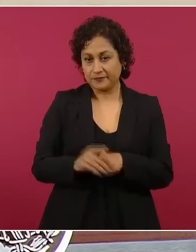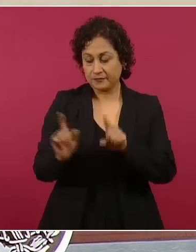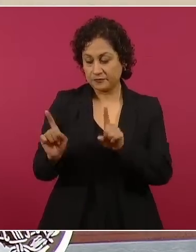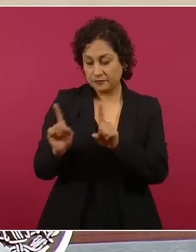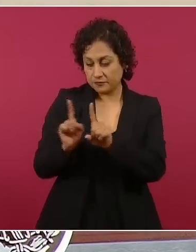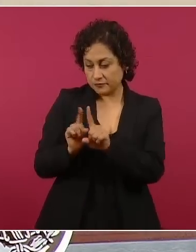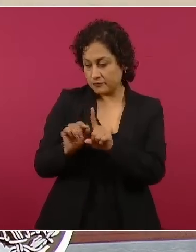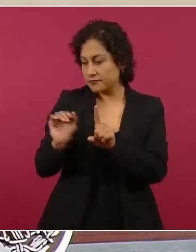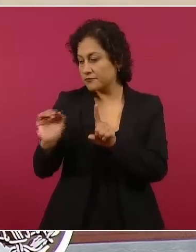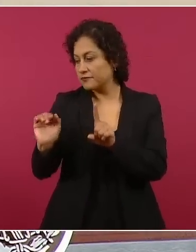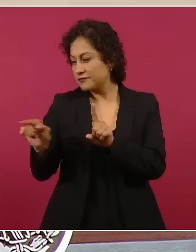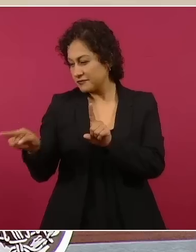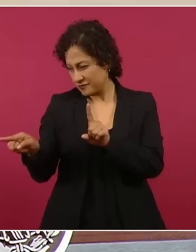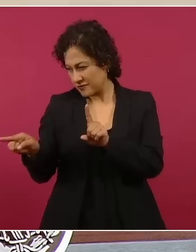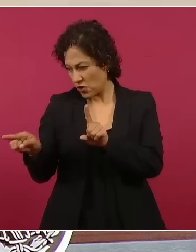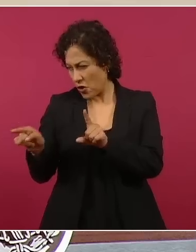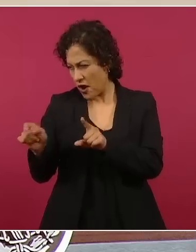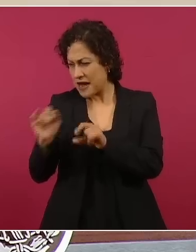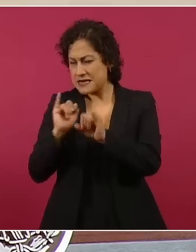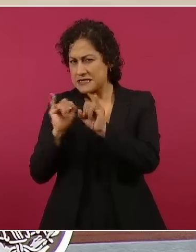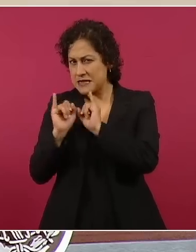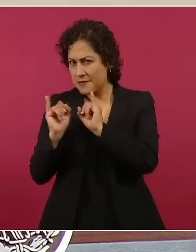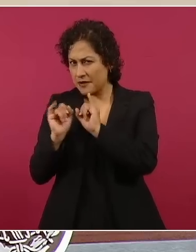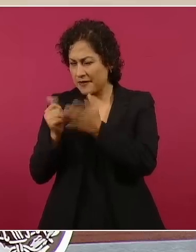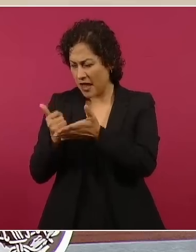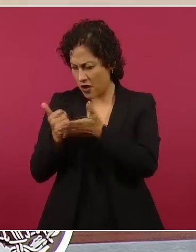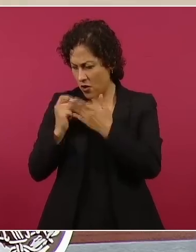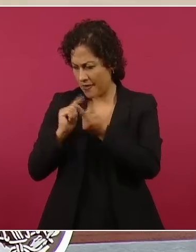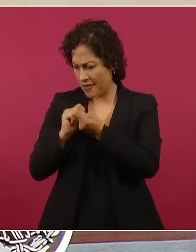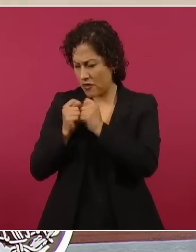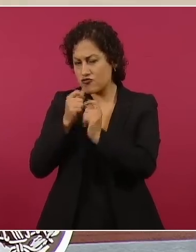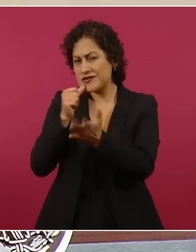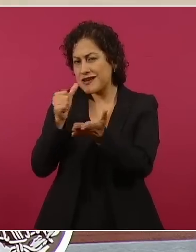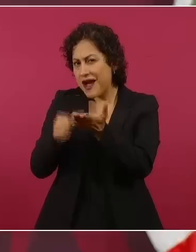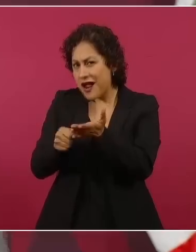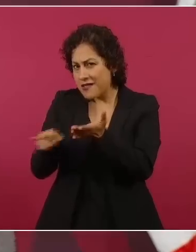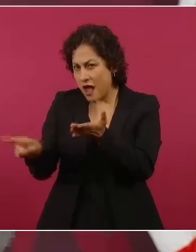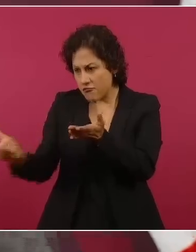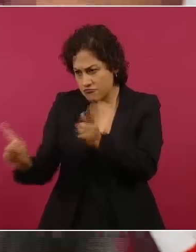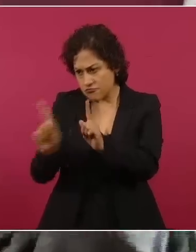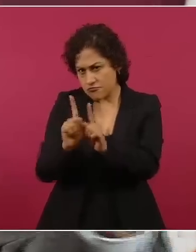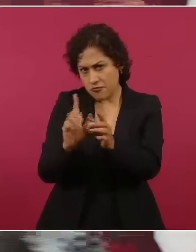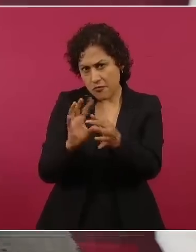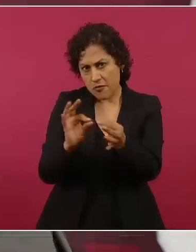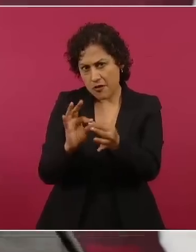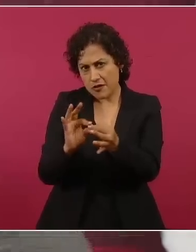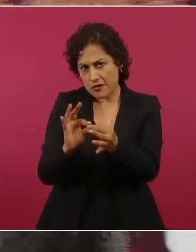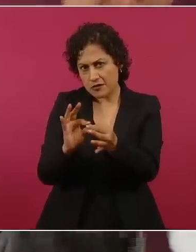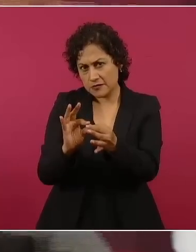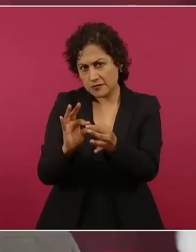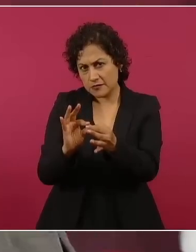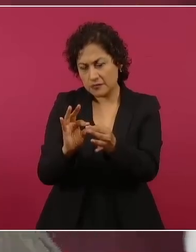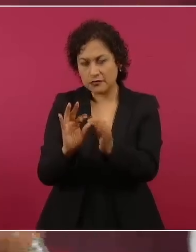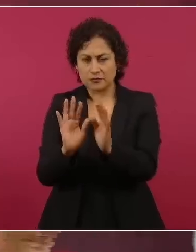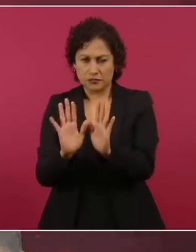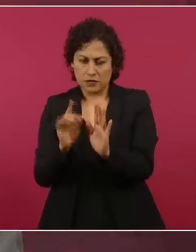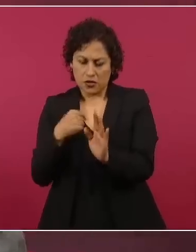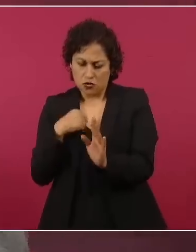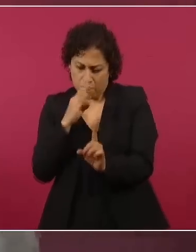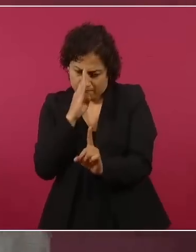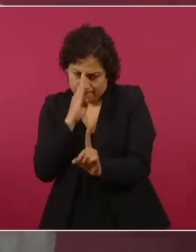traductora que le lea la carta, pero no le comenté nada.